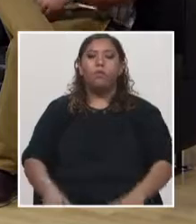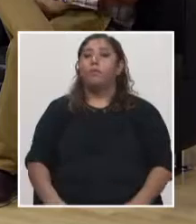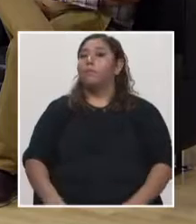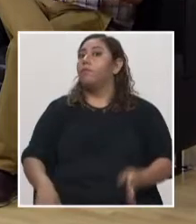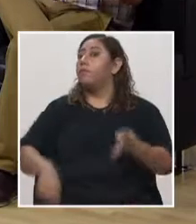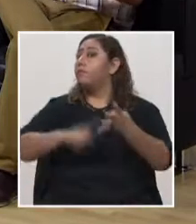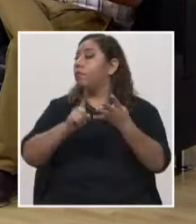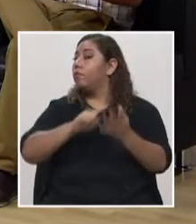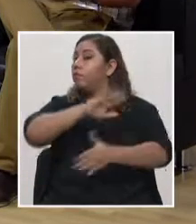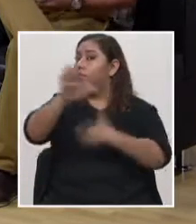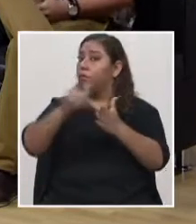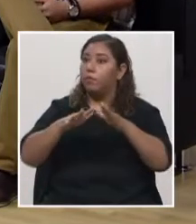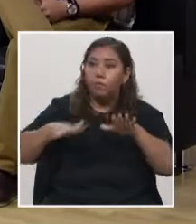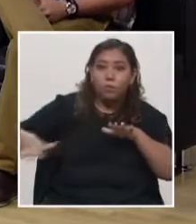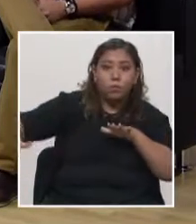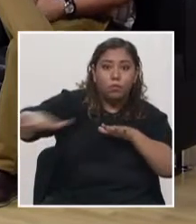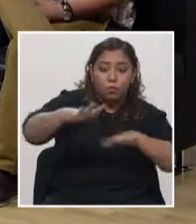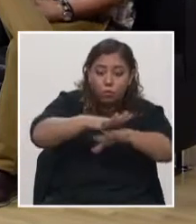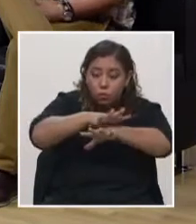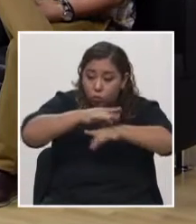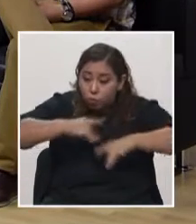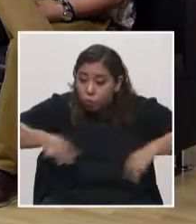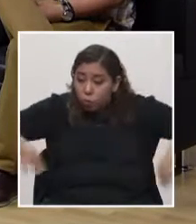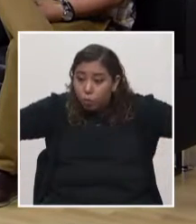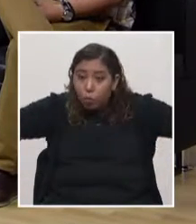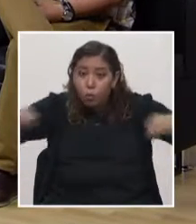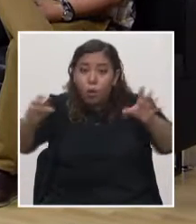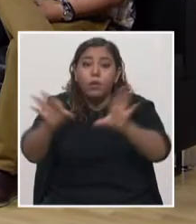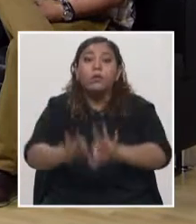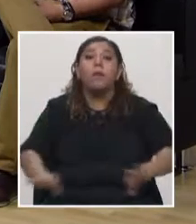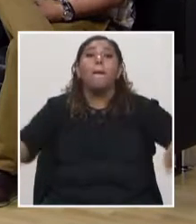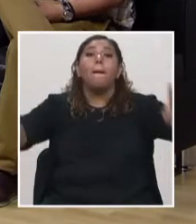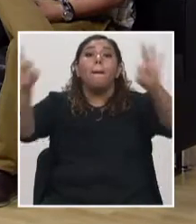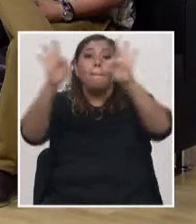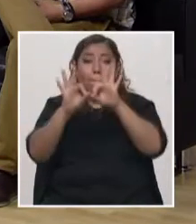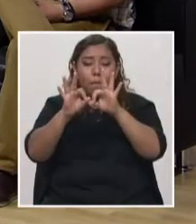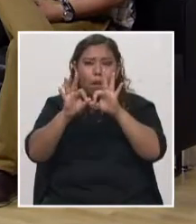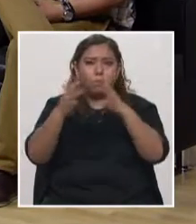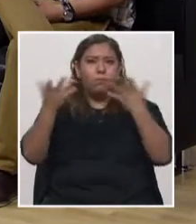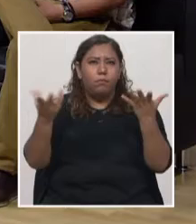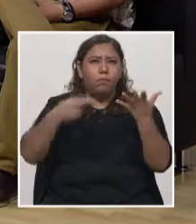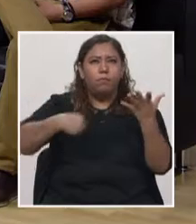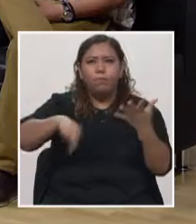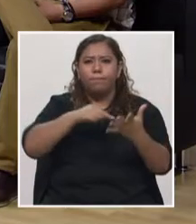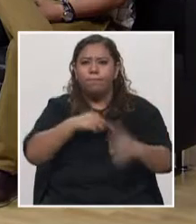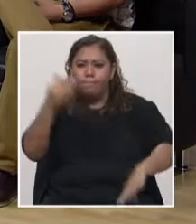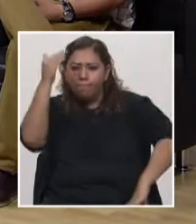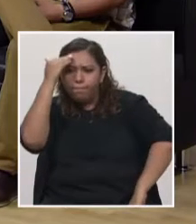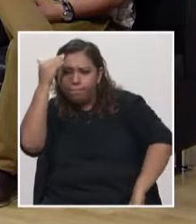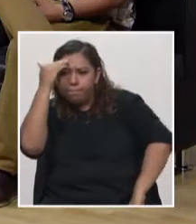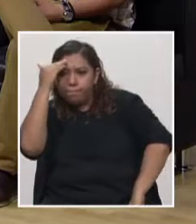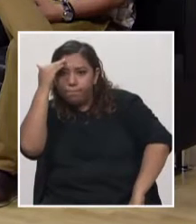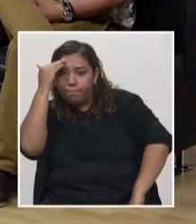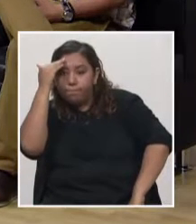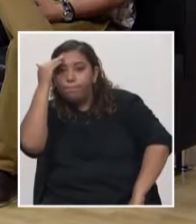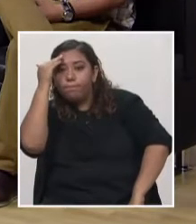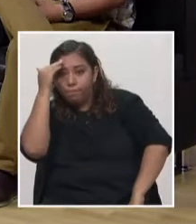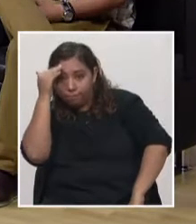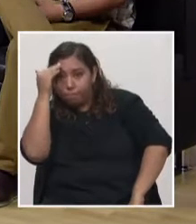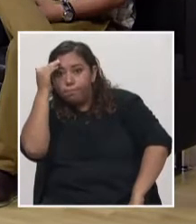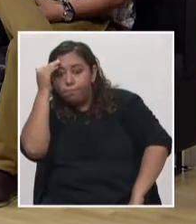y todo lo hacemos sobre el suelo. es necesario y importante que nosotros conozcamos de geología básica, no solo a nivel